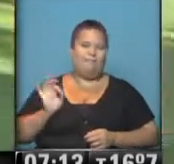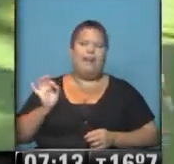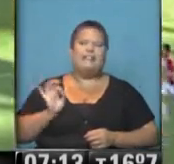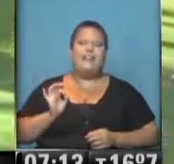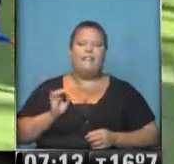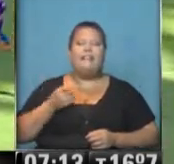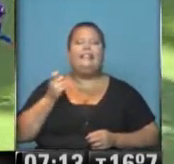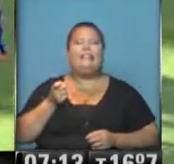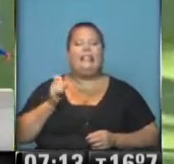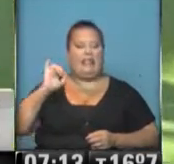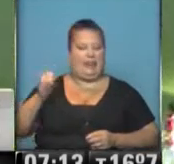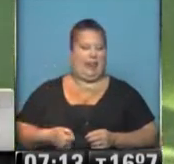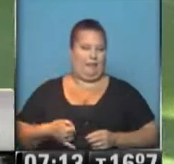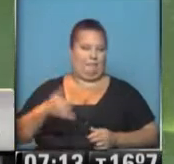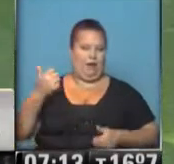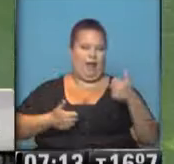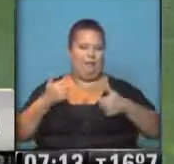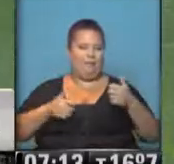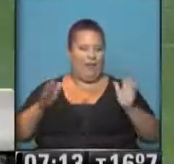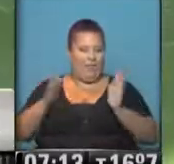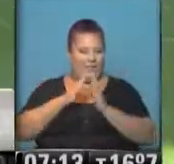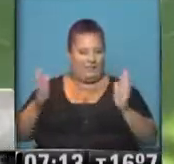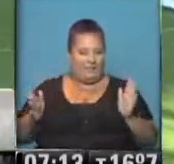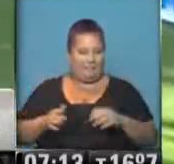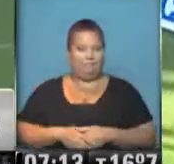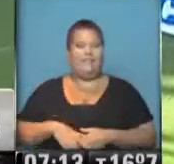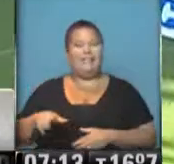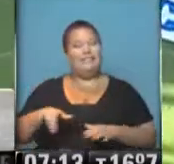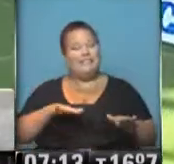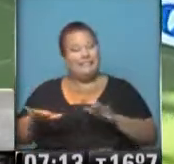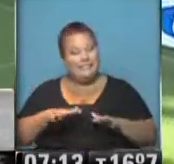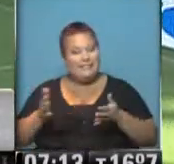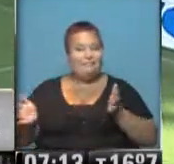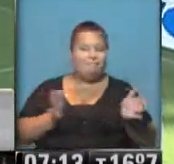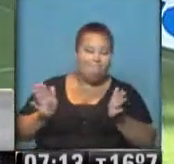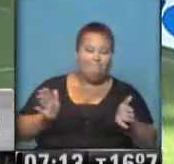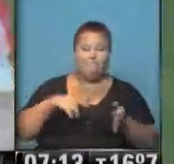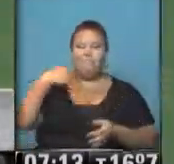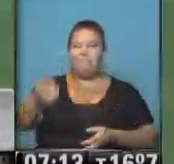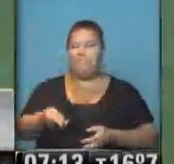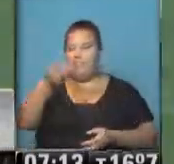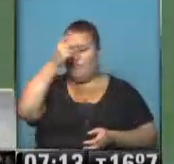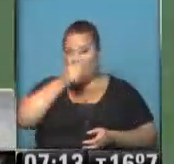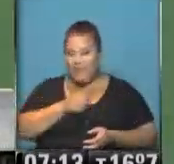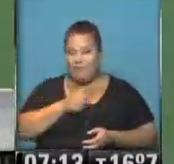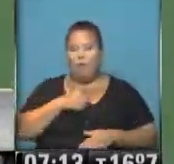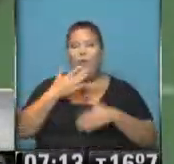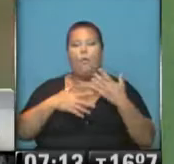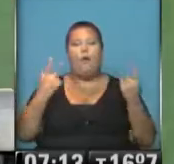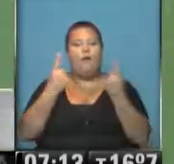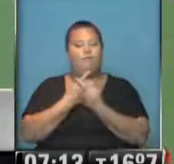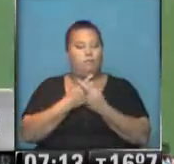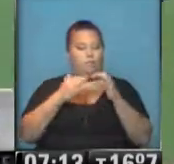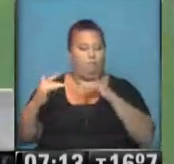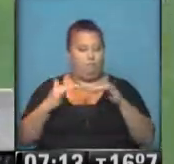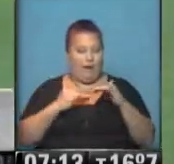es el dueño de este torneo de primera división. Situación que estará dirimida el próximo fin de semana cuando jueguen sus respectivos